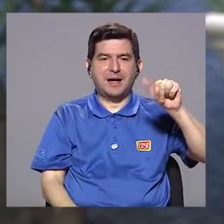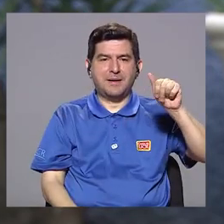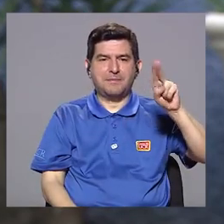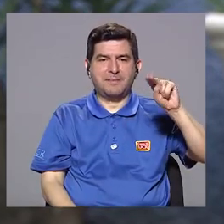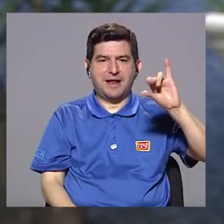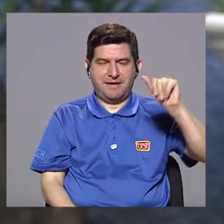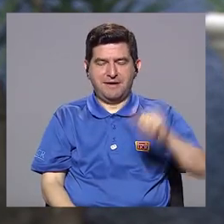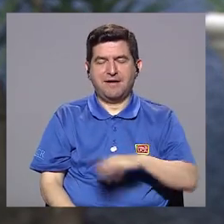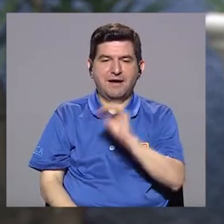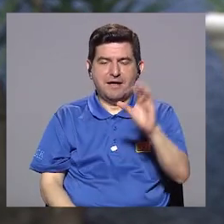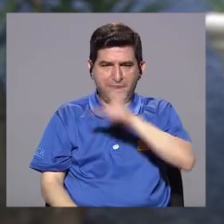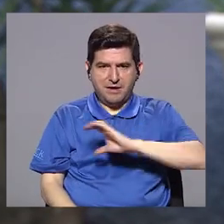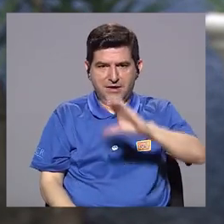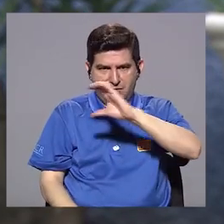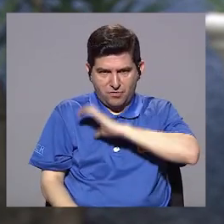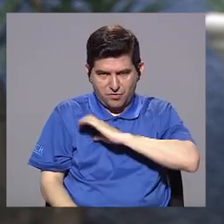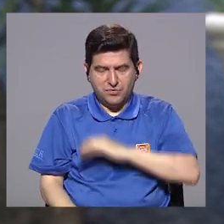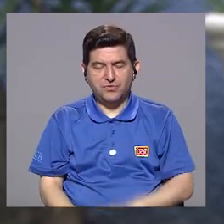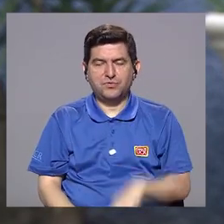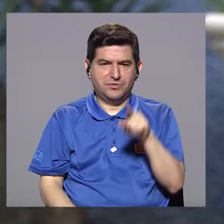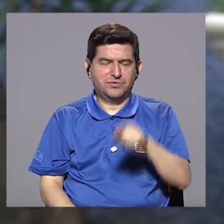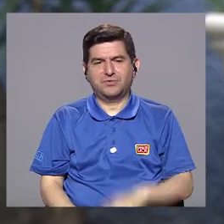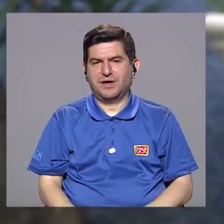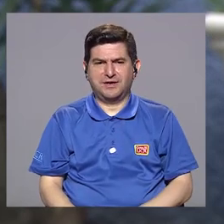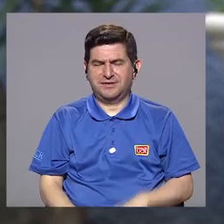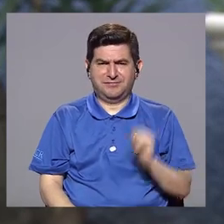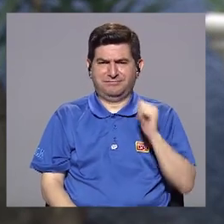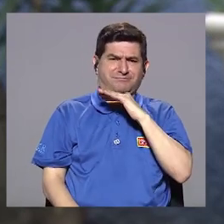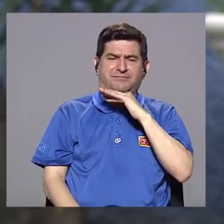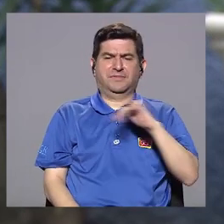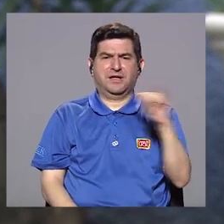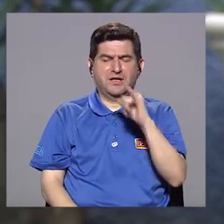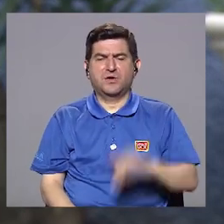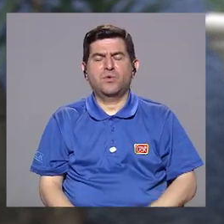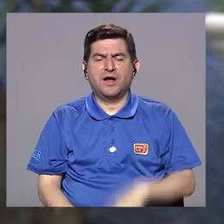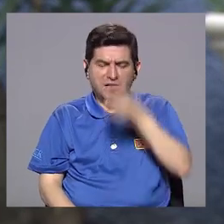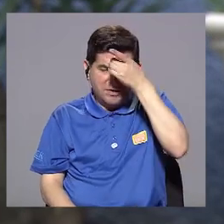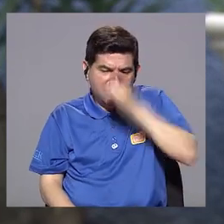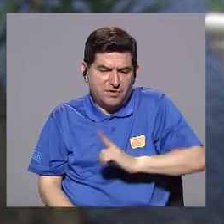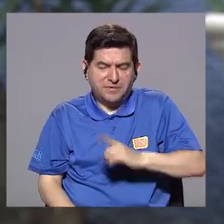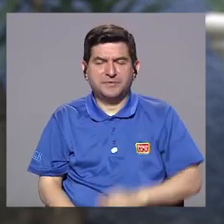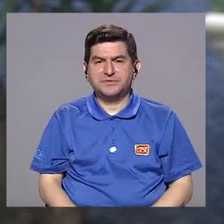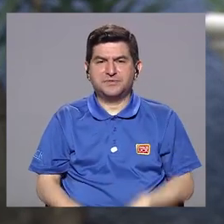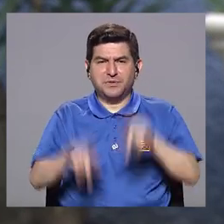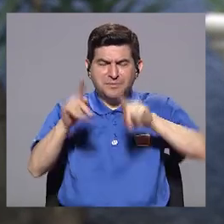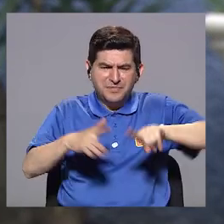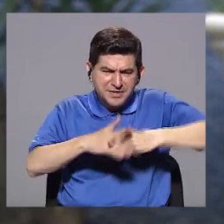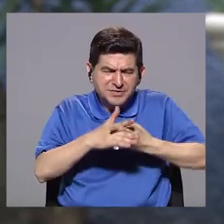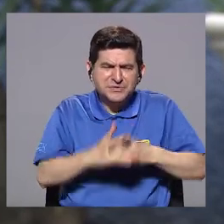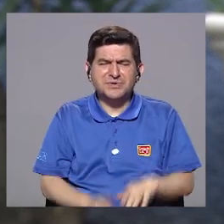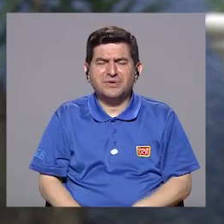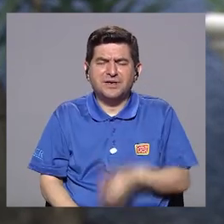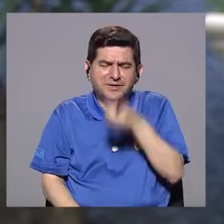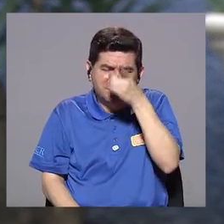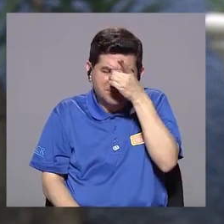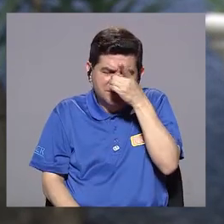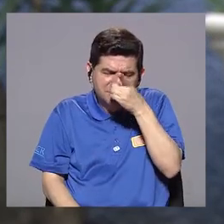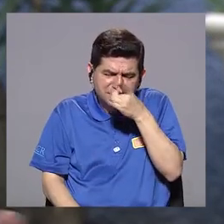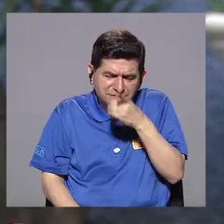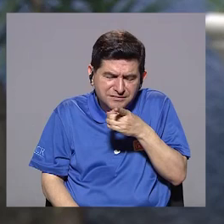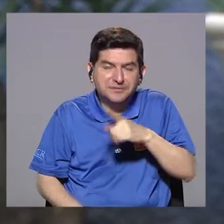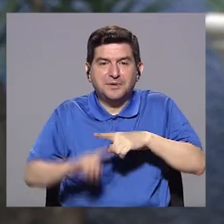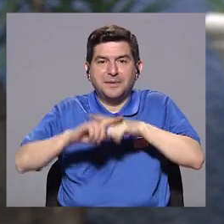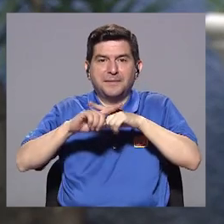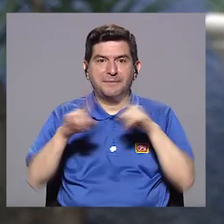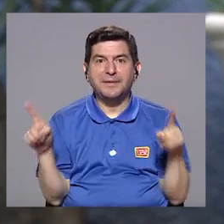y en comportamientos bizarros. Lo mismo pasa con la depresión. La gente empieza a deprimirse, pero